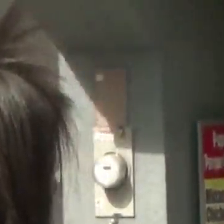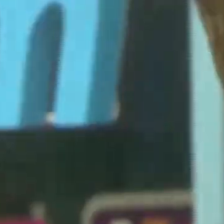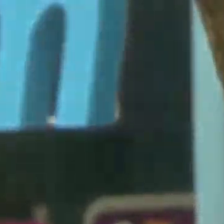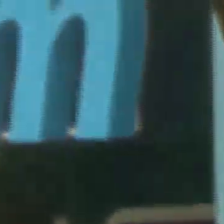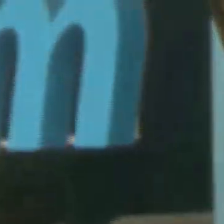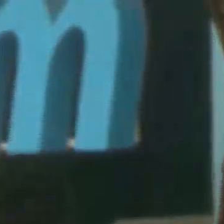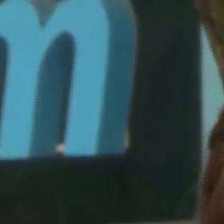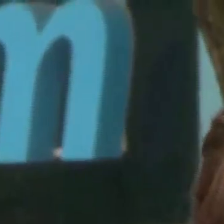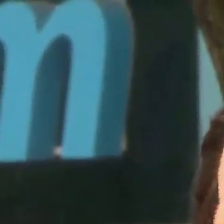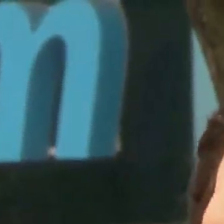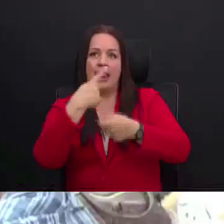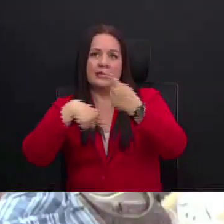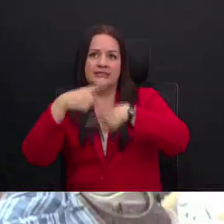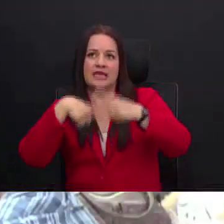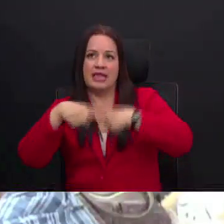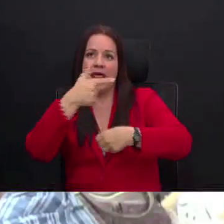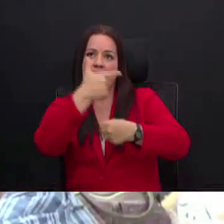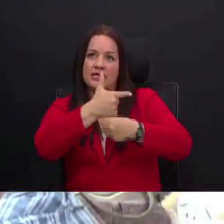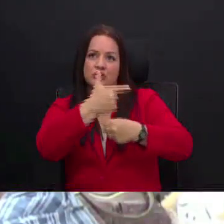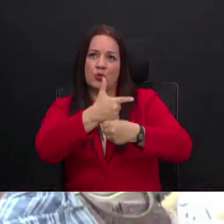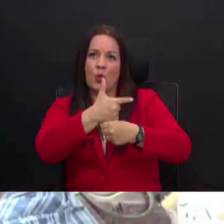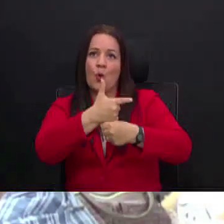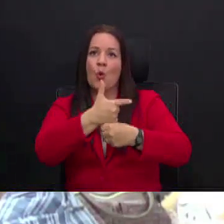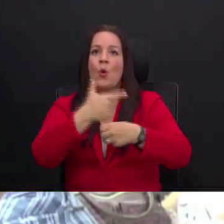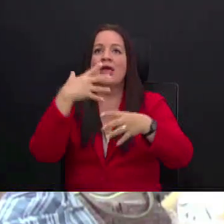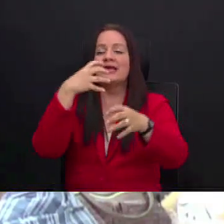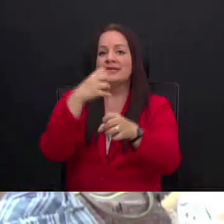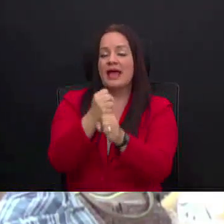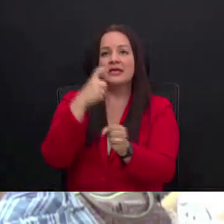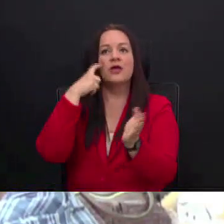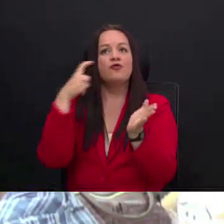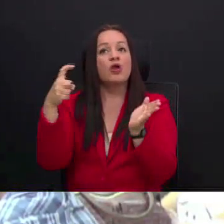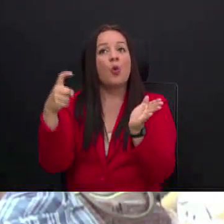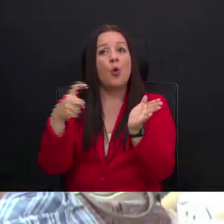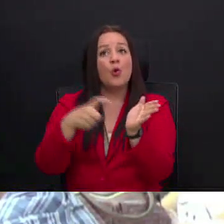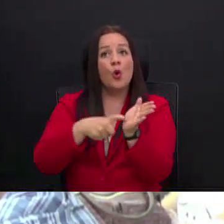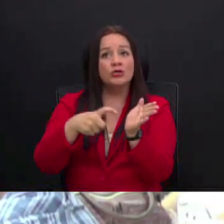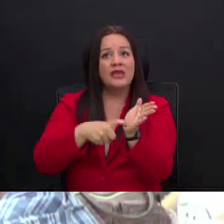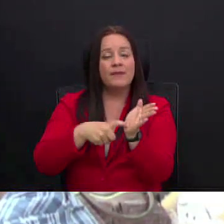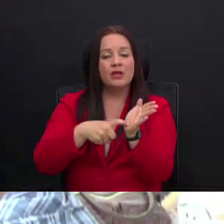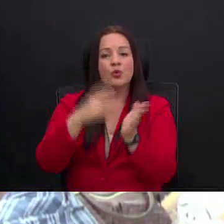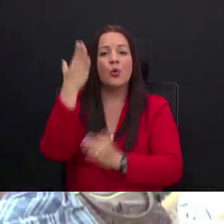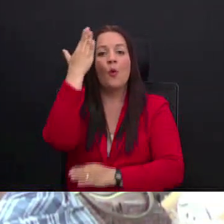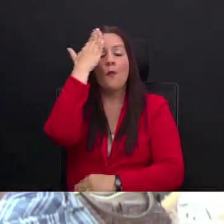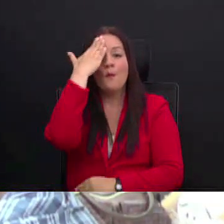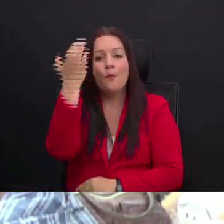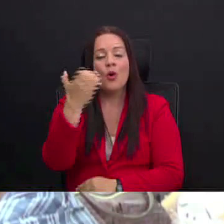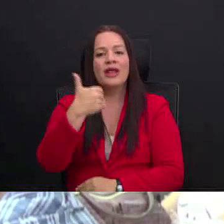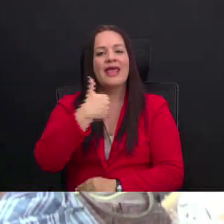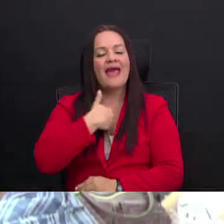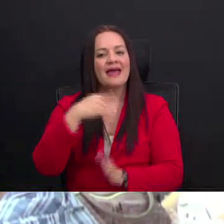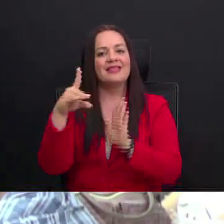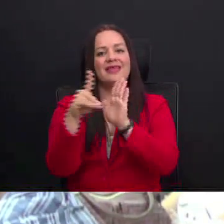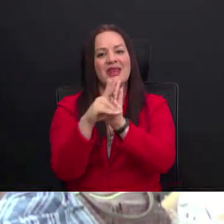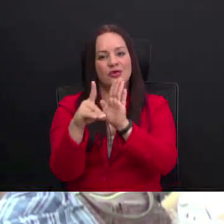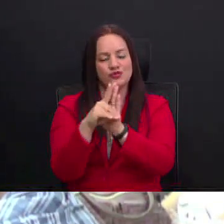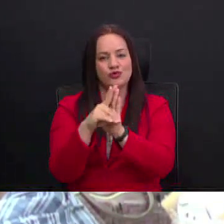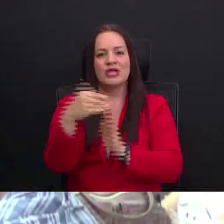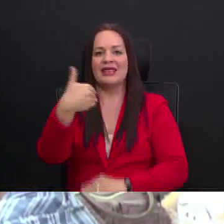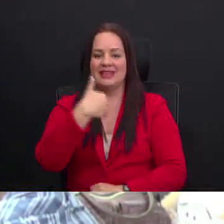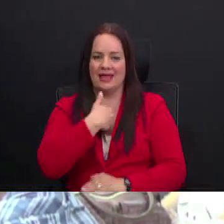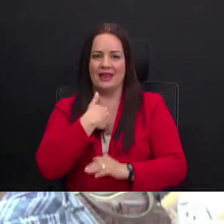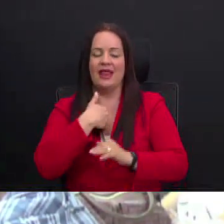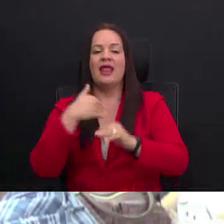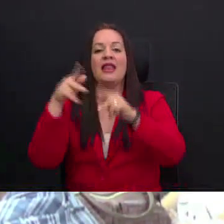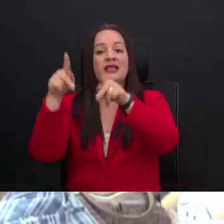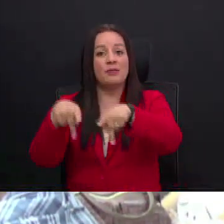Señas Costaricense-Lesco. Y se hace este reconocimiento porque hay derechos que tiene esta población